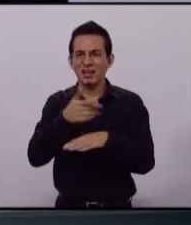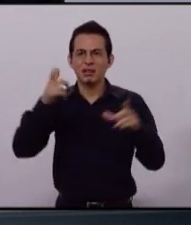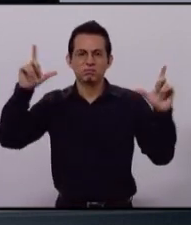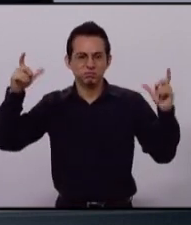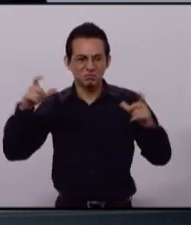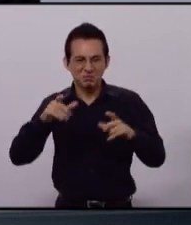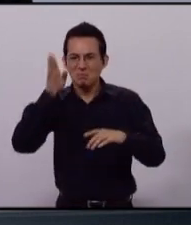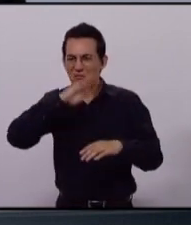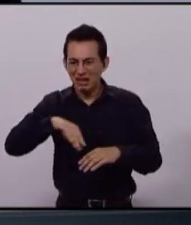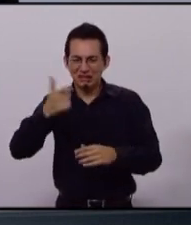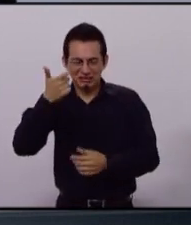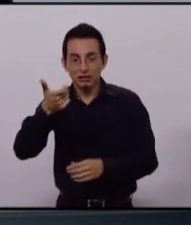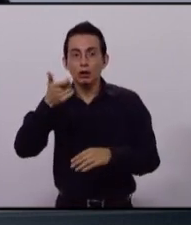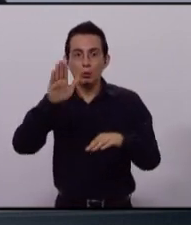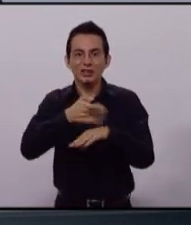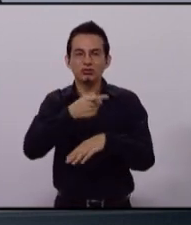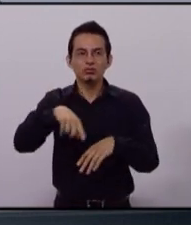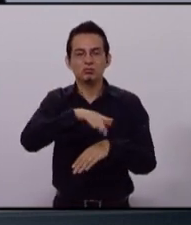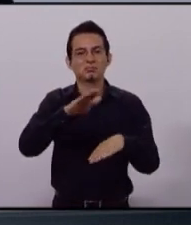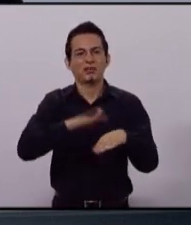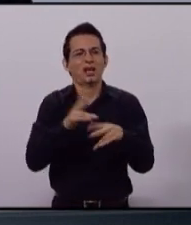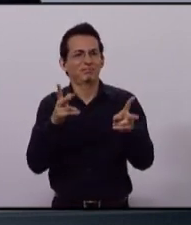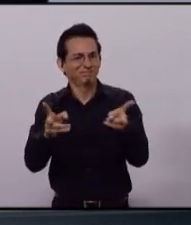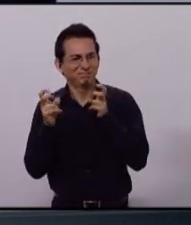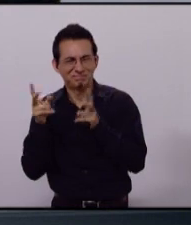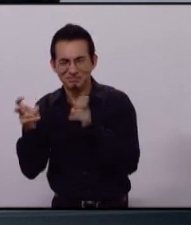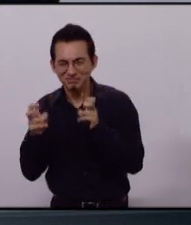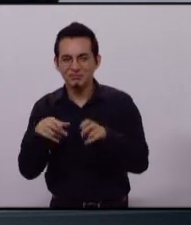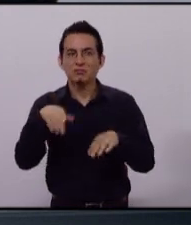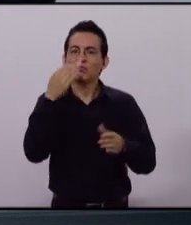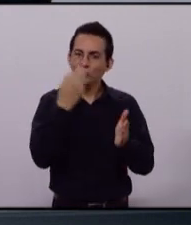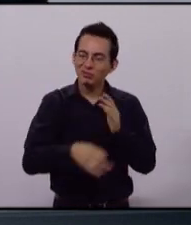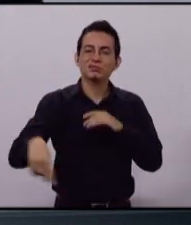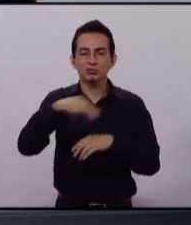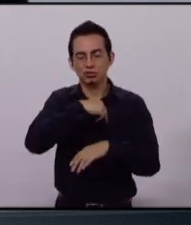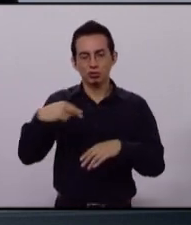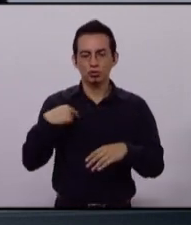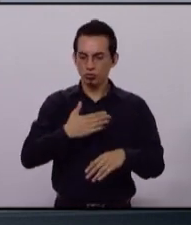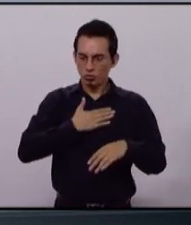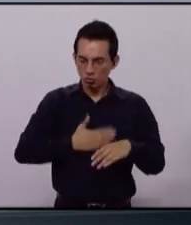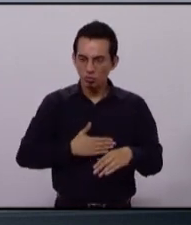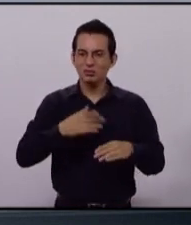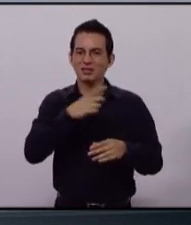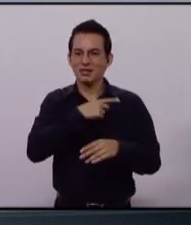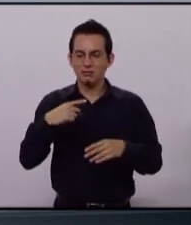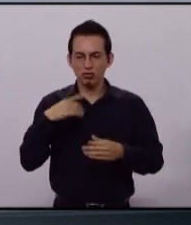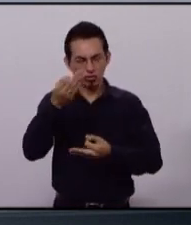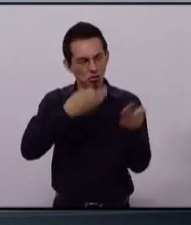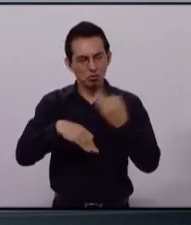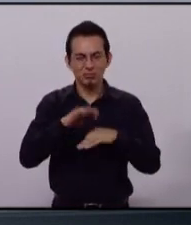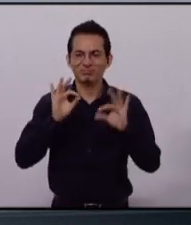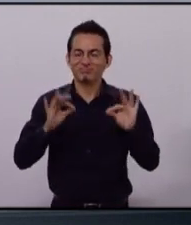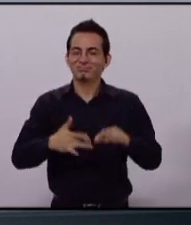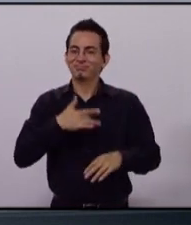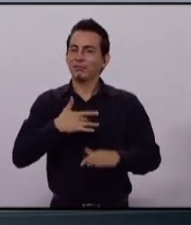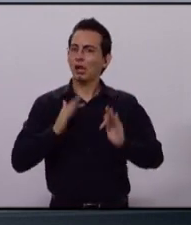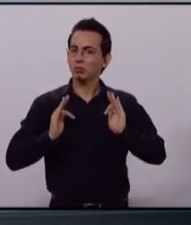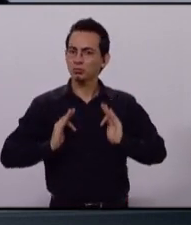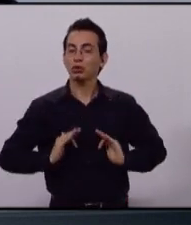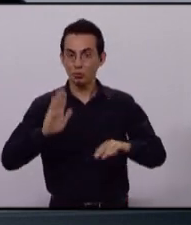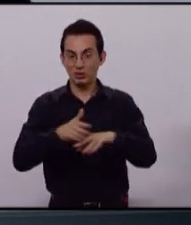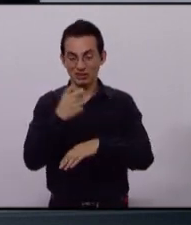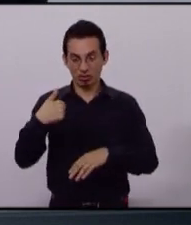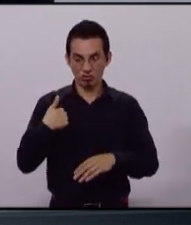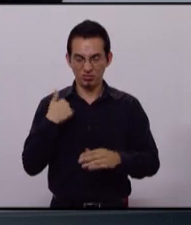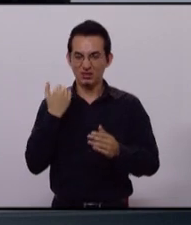Si podemos romper esta cadena, tendremos un zapopan justo en donde todos quepamos. Por ello, mi primera acción de